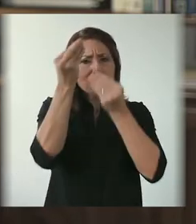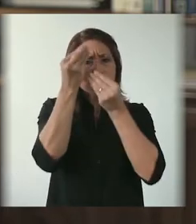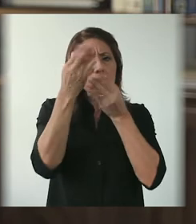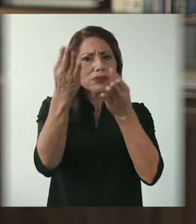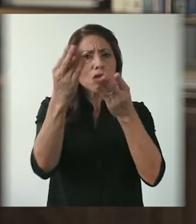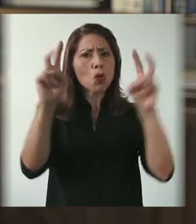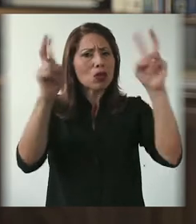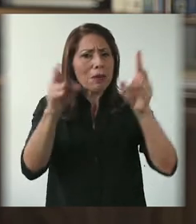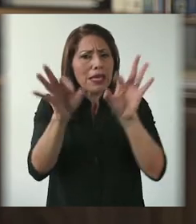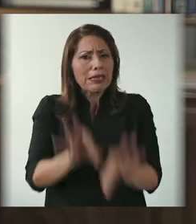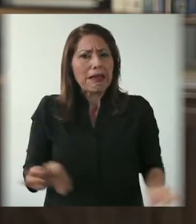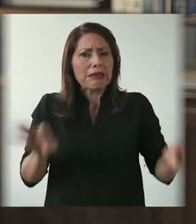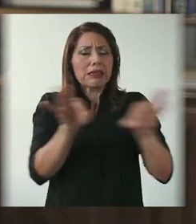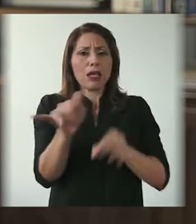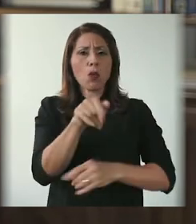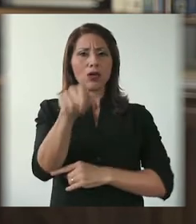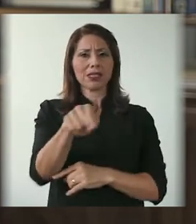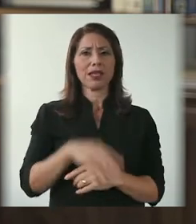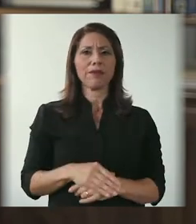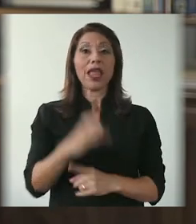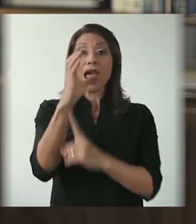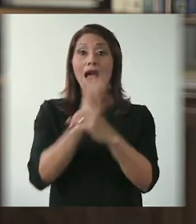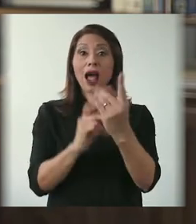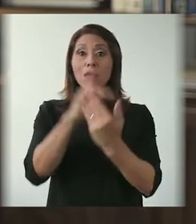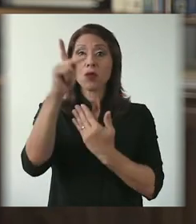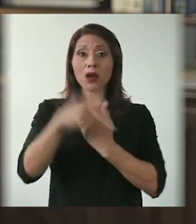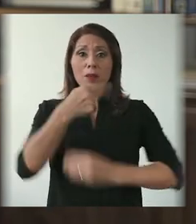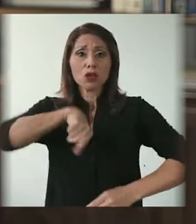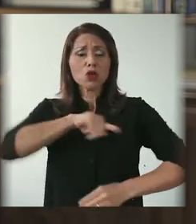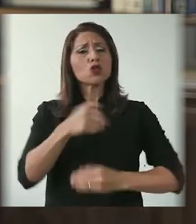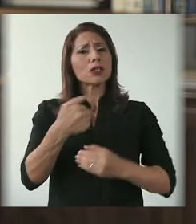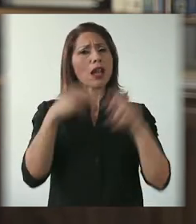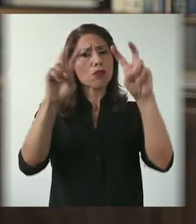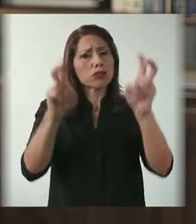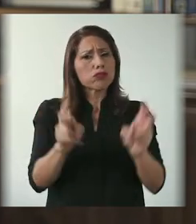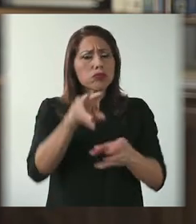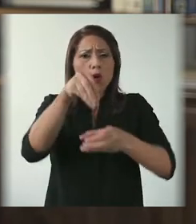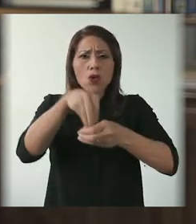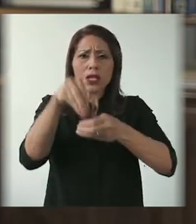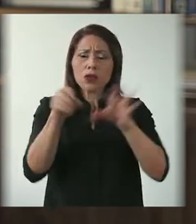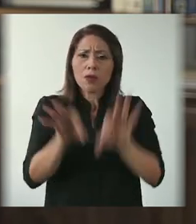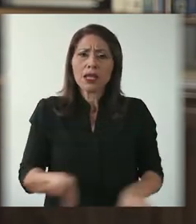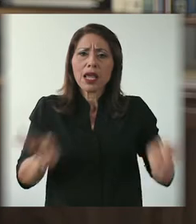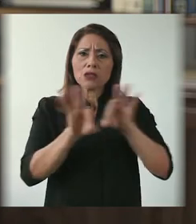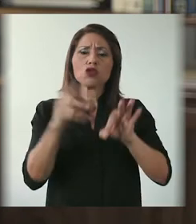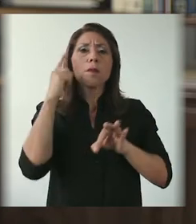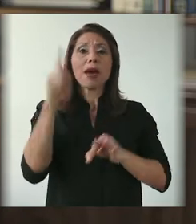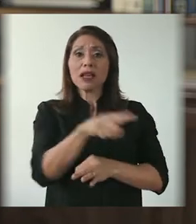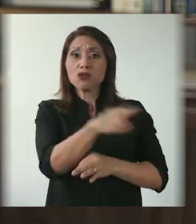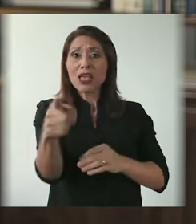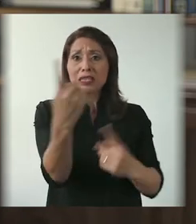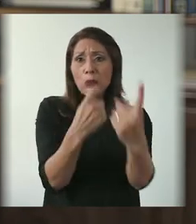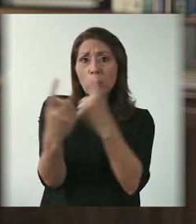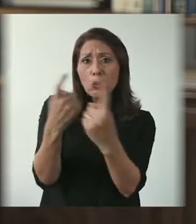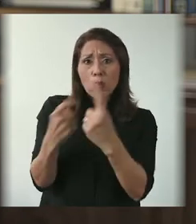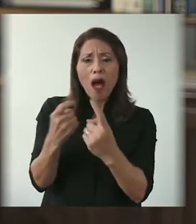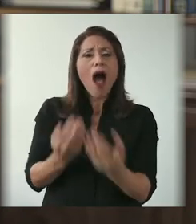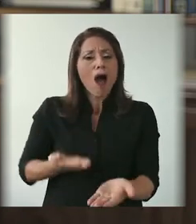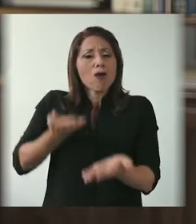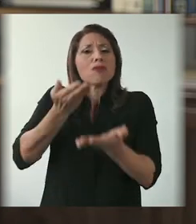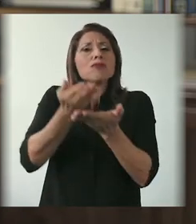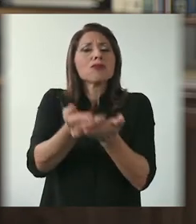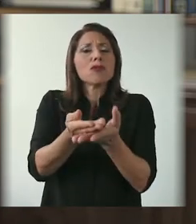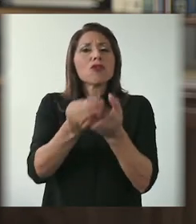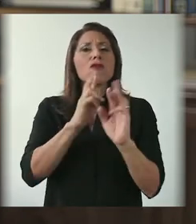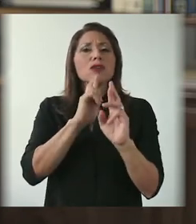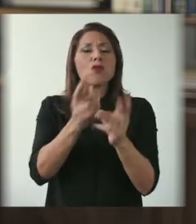un tema tan trascendental como este. Cada uno de nuestros programas tendrá contenidos valiosos para ofrecerle a nuestra ciudadanía respuestas a las preguntas